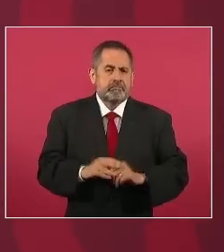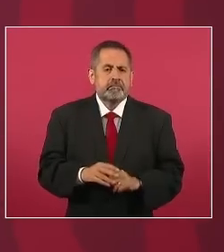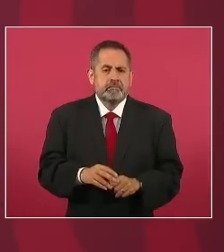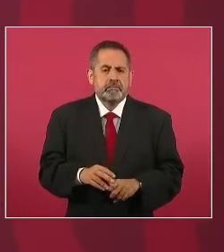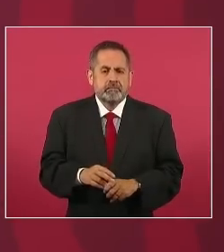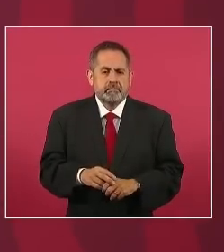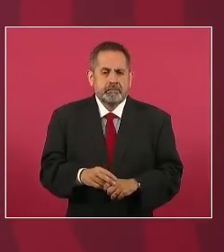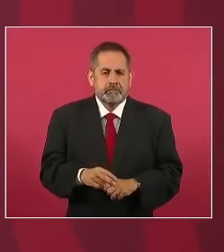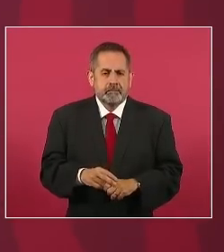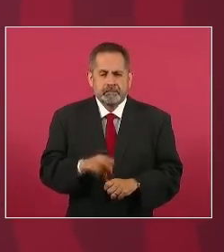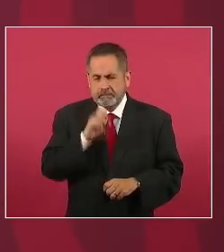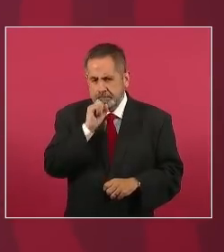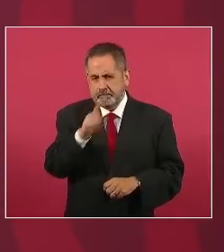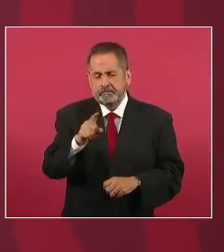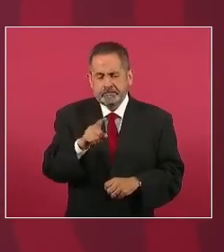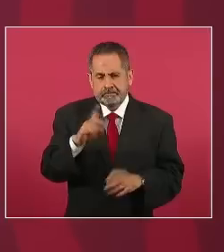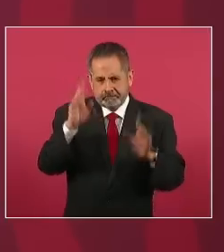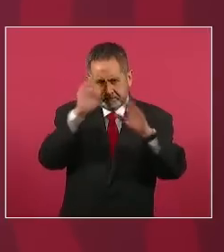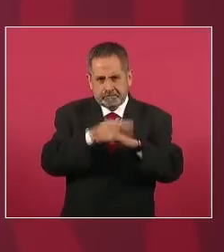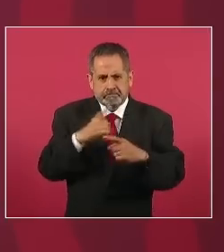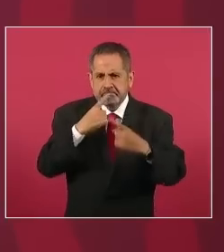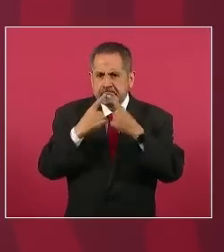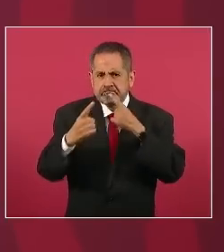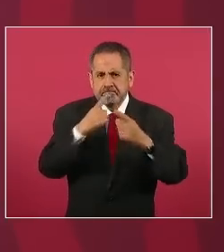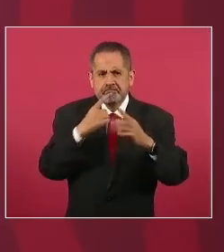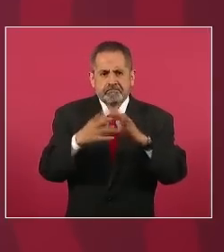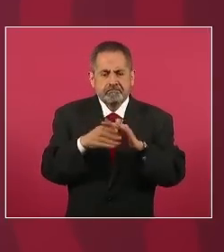mataron a quién sabe cuántas miles de personas